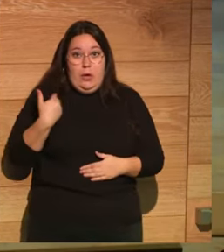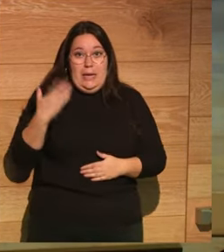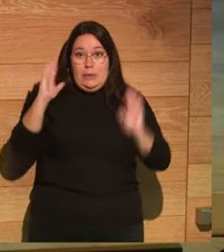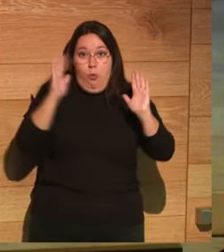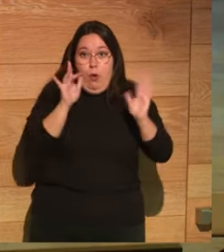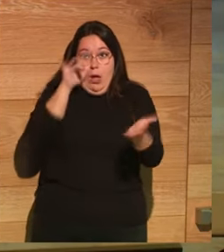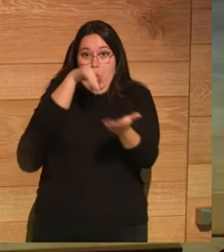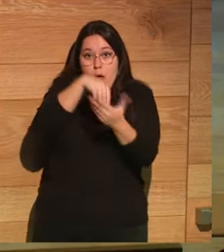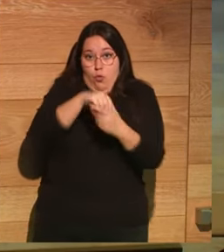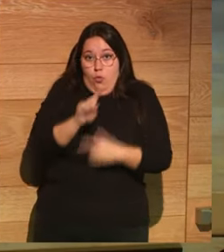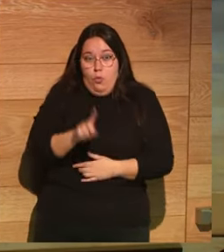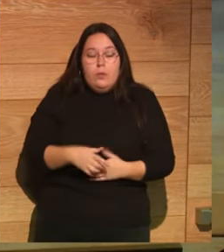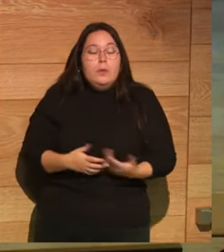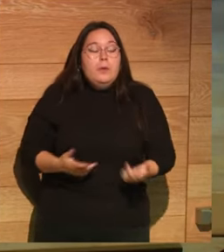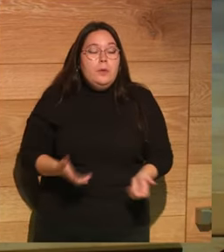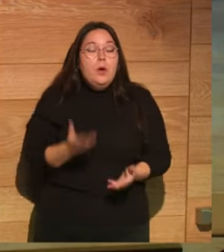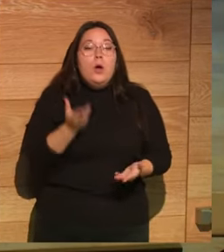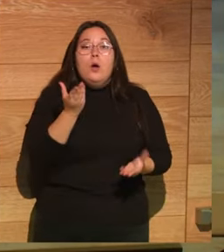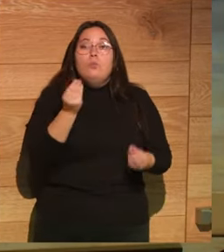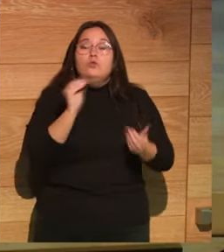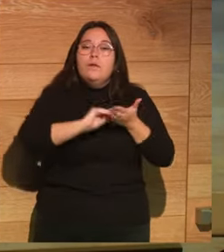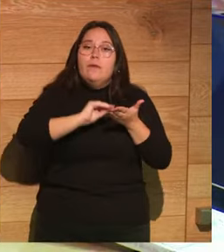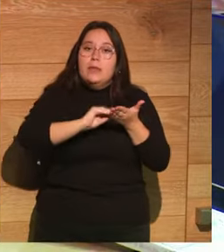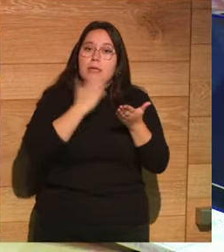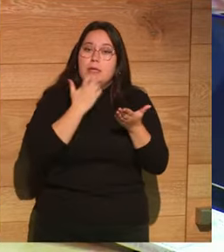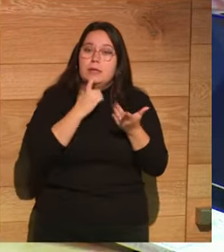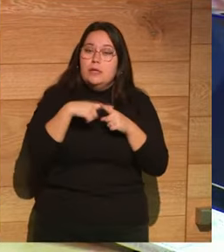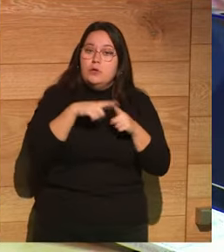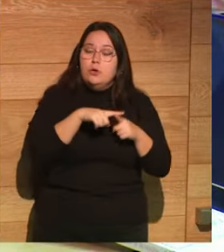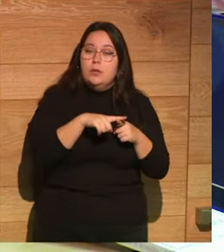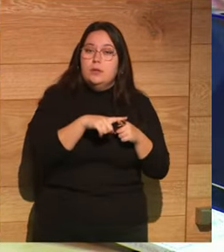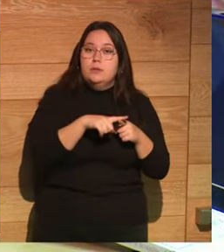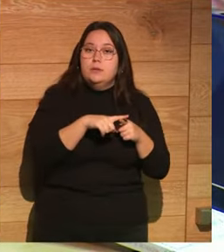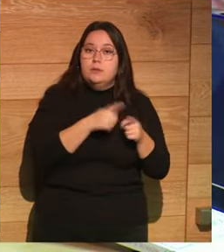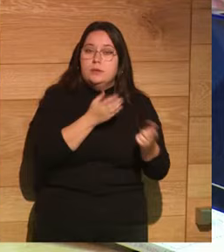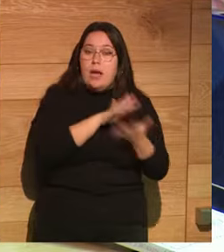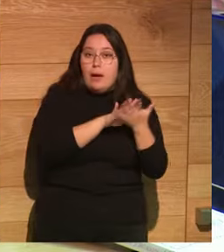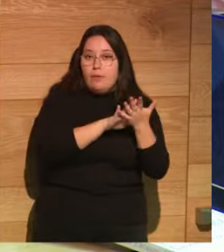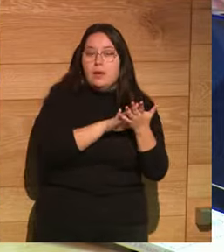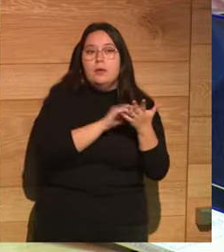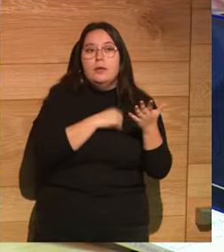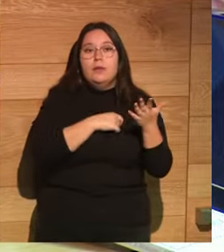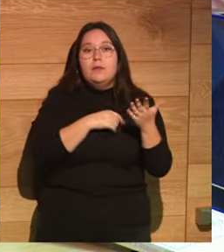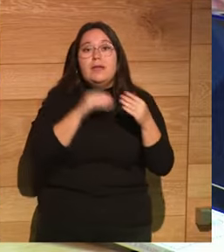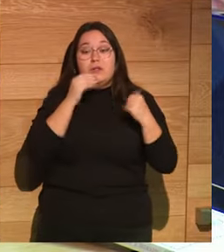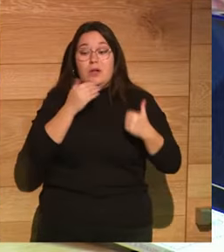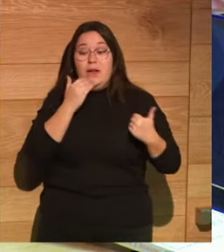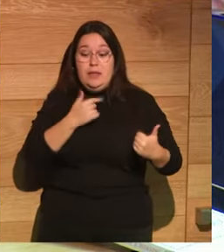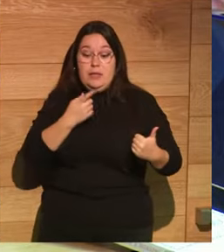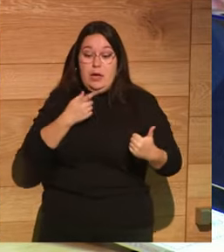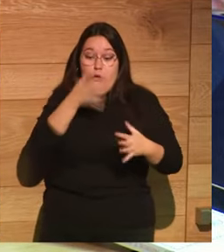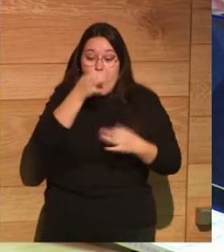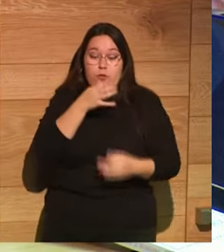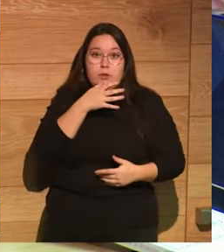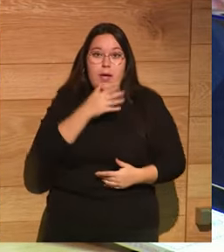es verdad que muchas veces cuando se nos hablan de todo este tipo de cosas y de cómo reinterpretamos la historia a partir de los datos que tenemos